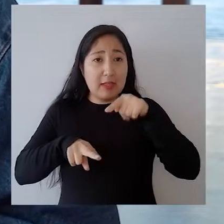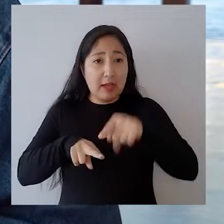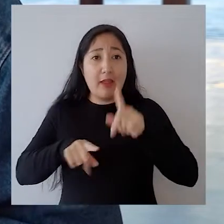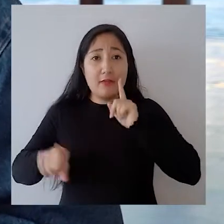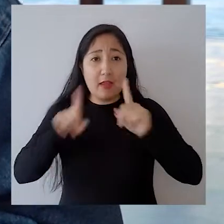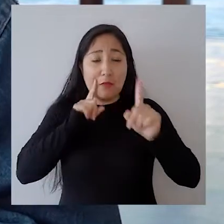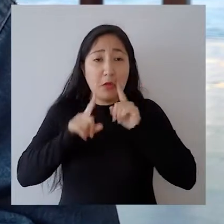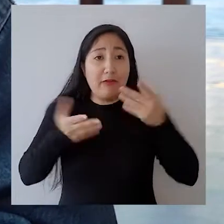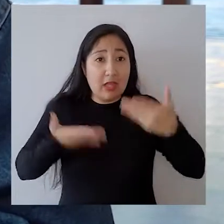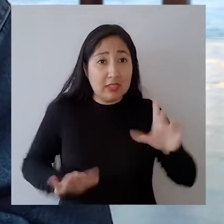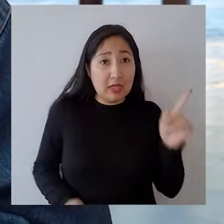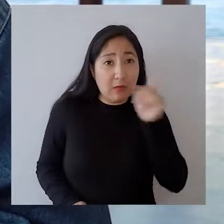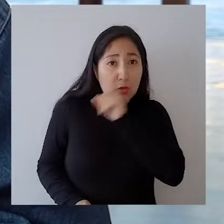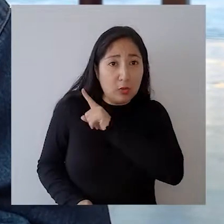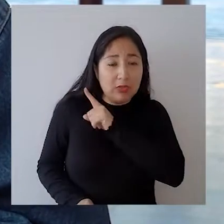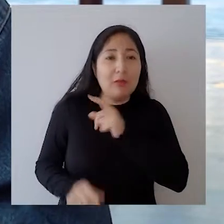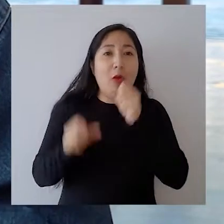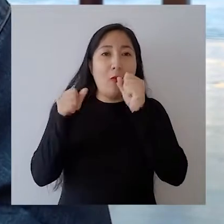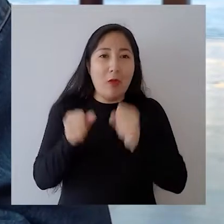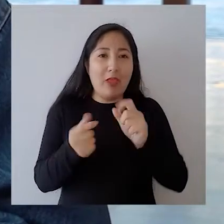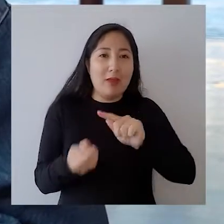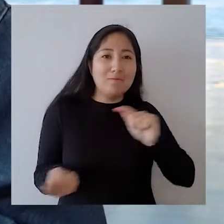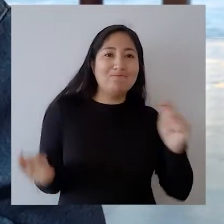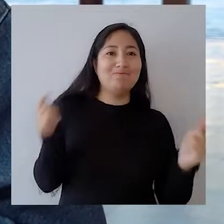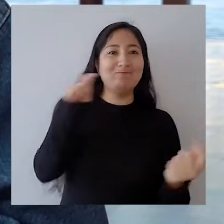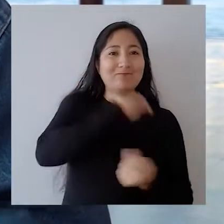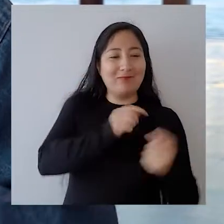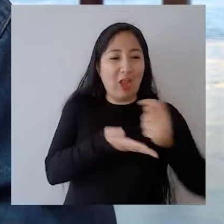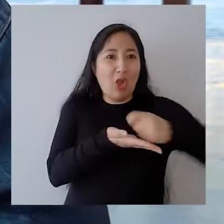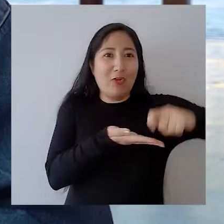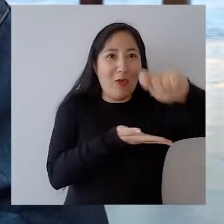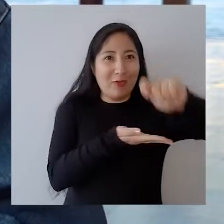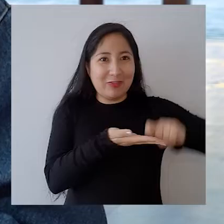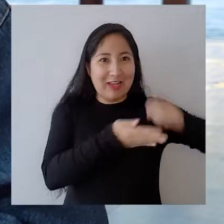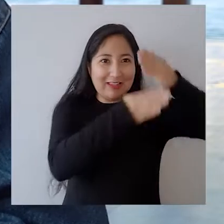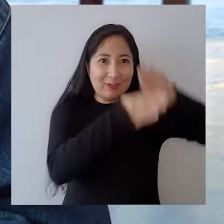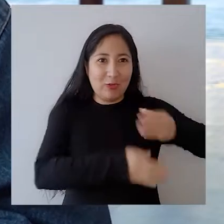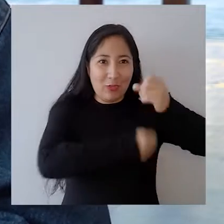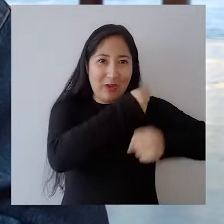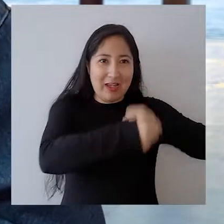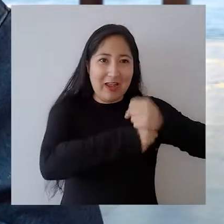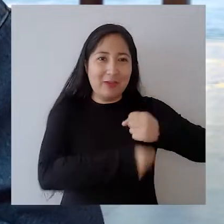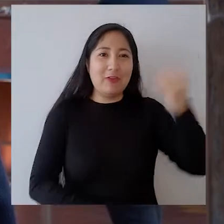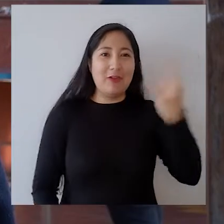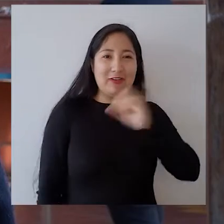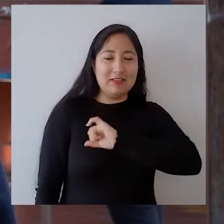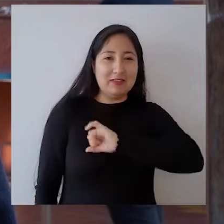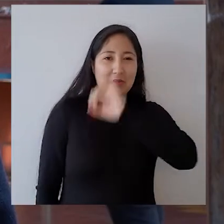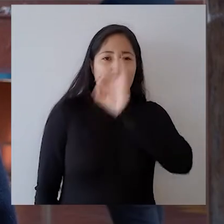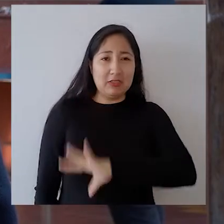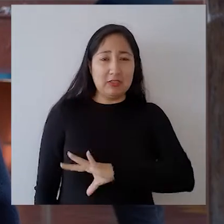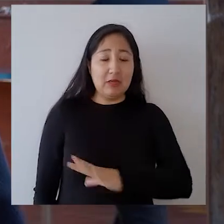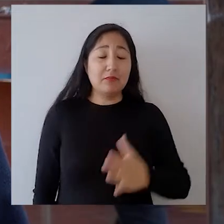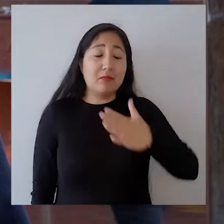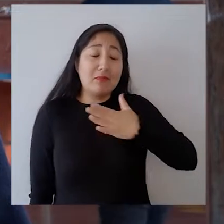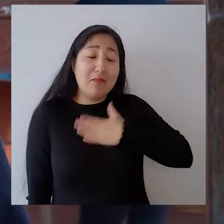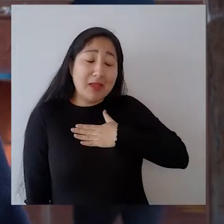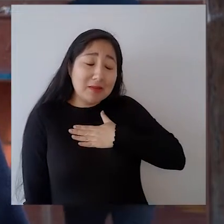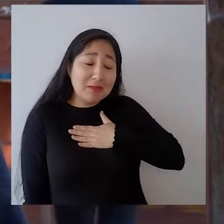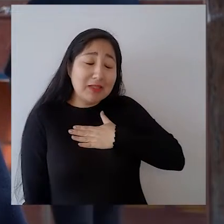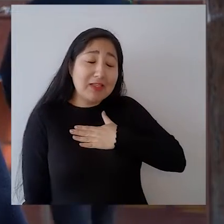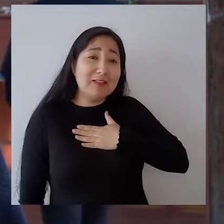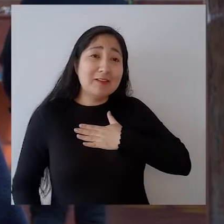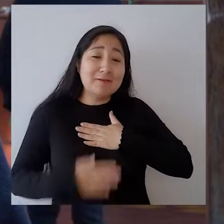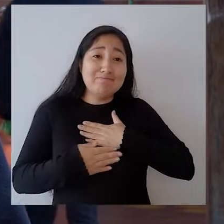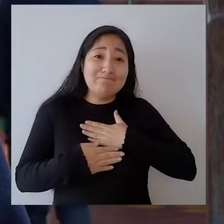estudios y finalmente pasar a contrata definitivamente dentro de la universidad como funcionario público de la Universidad de Santiago Para mí fue como